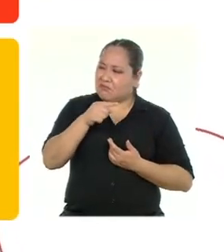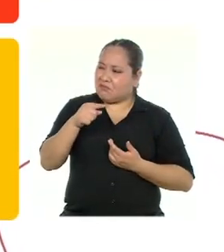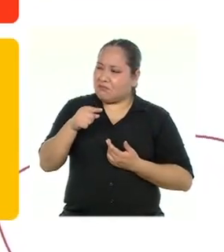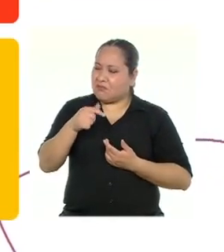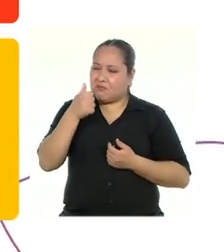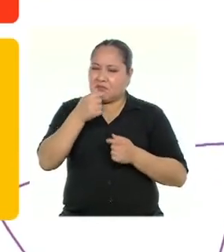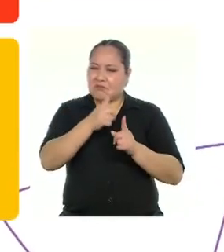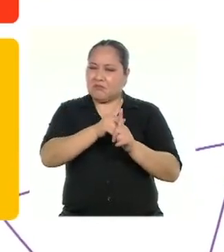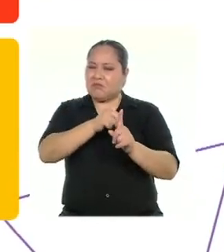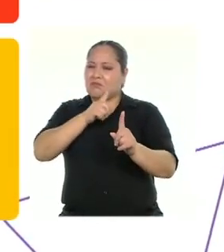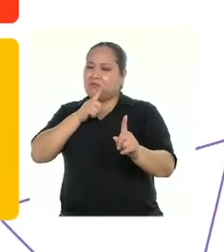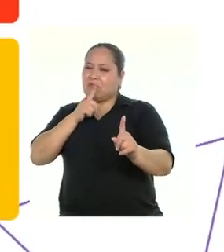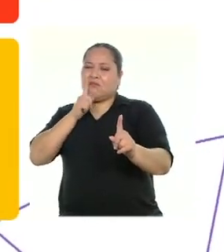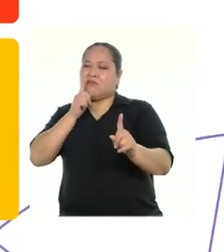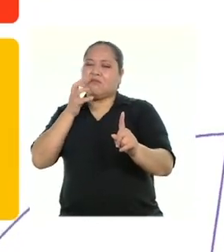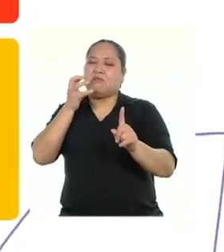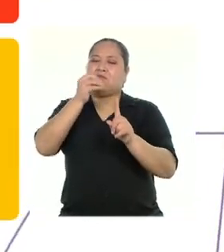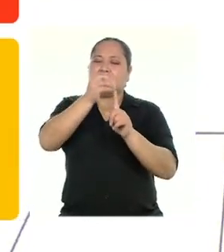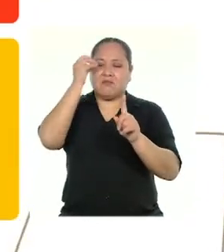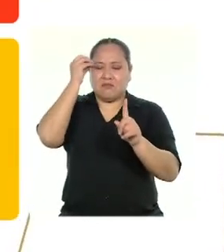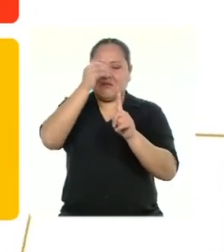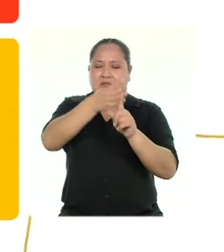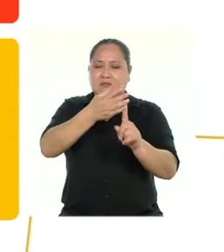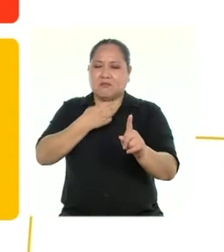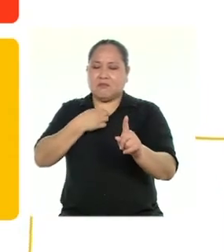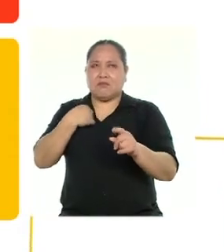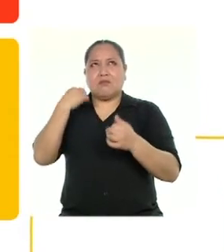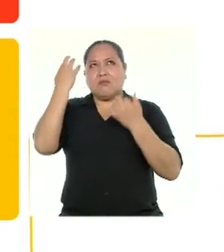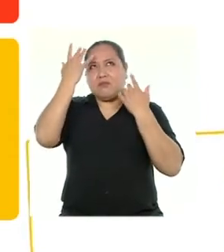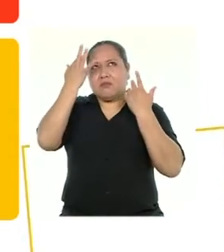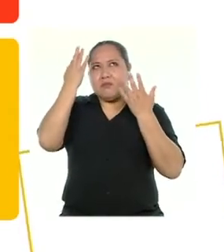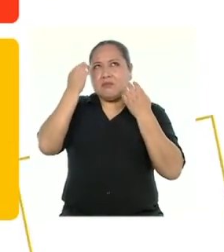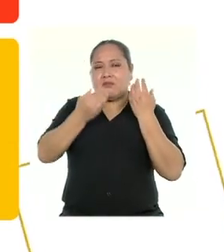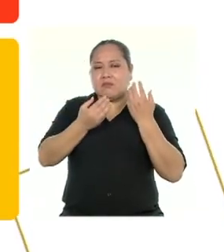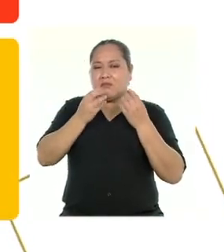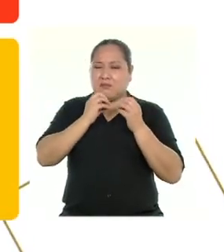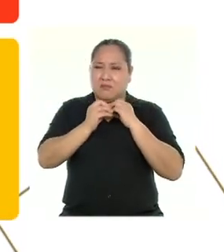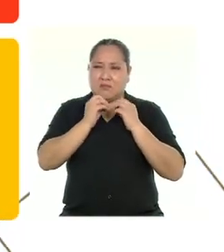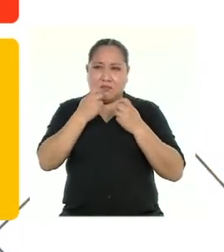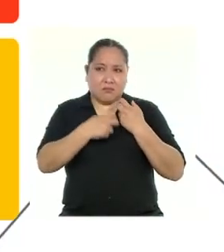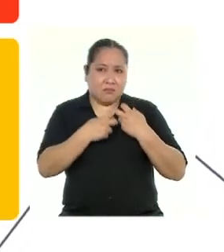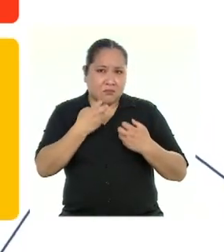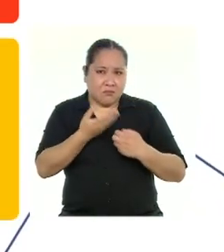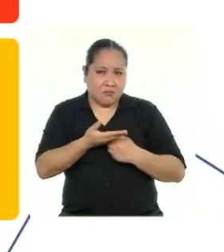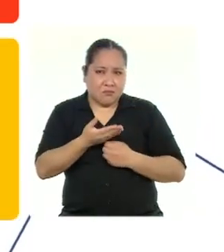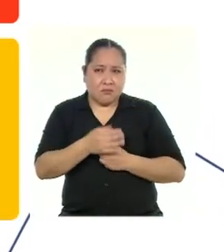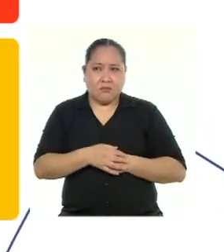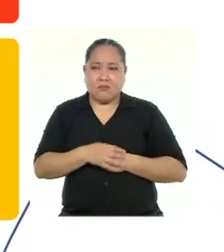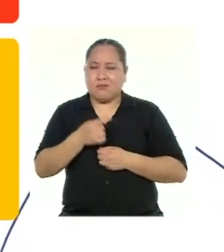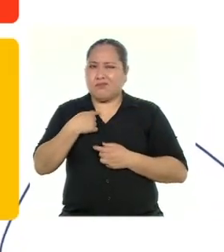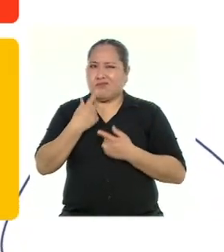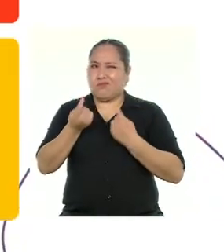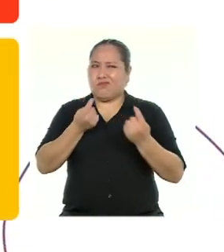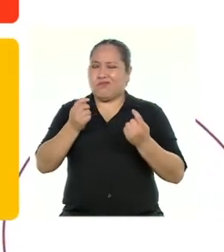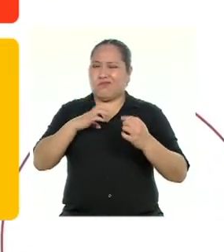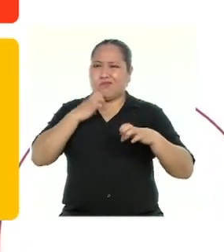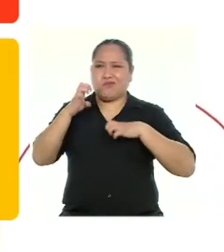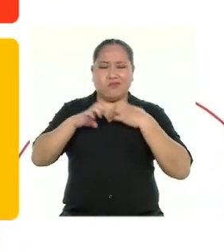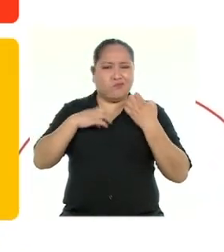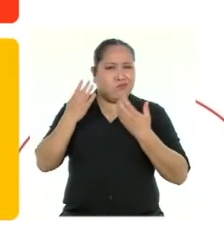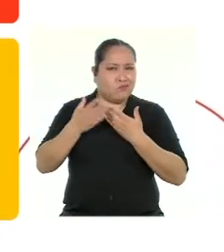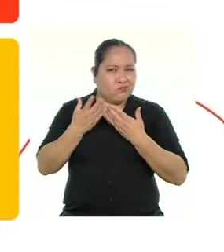aleja de lograr mis objetivos? ¿Soy creativa o creativo para solucionar problemas? ¿Controlo mis emociones con